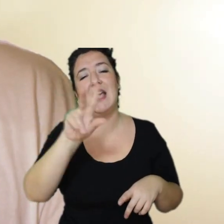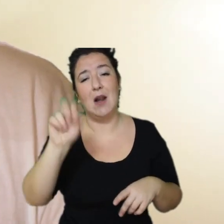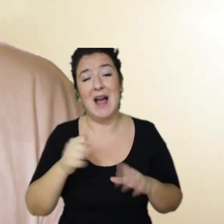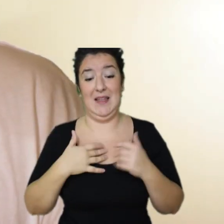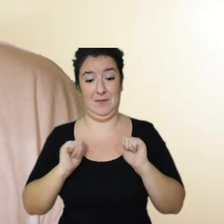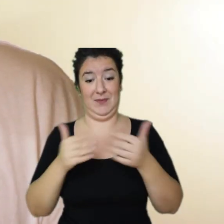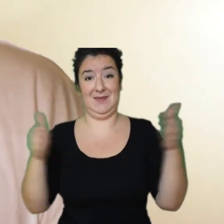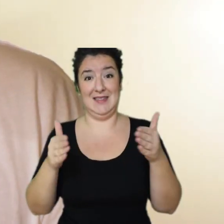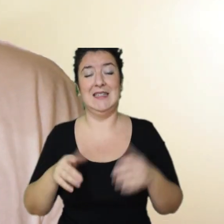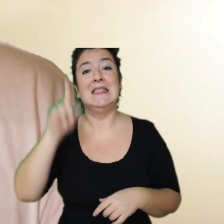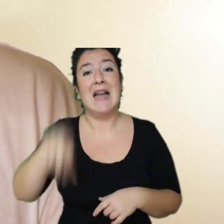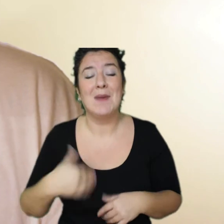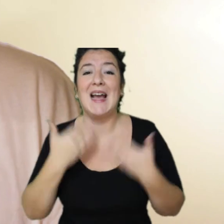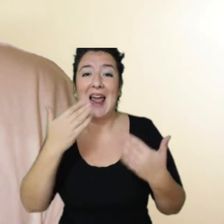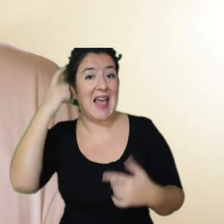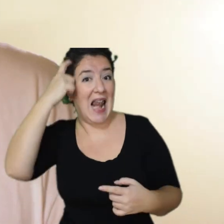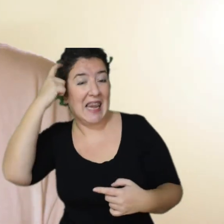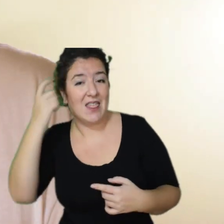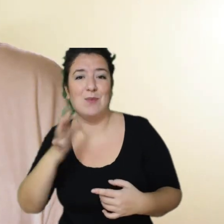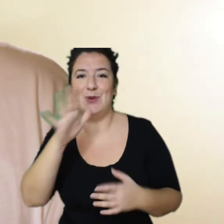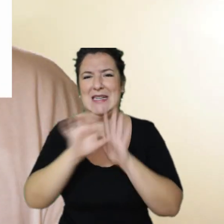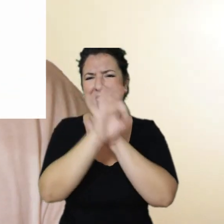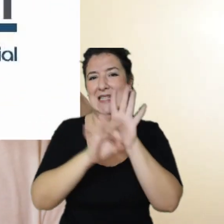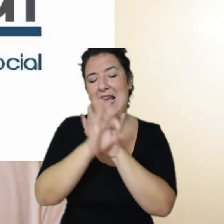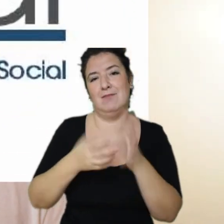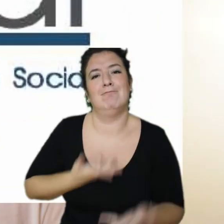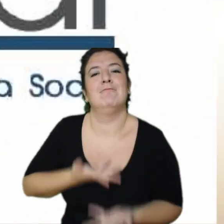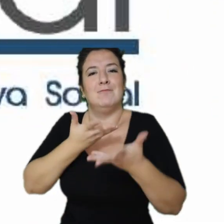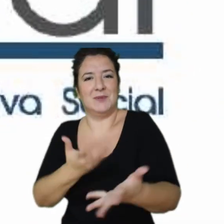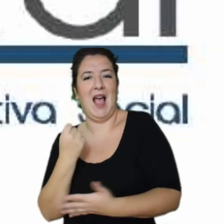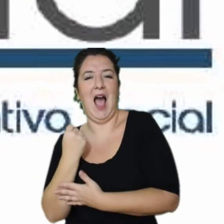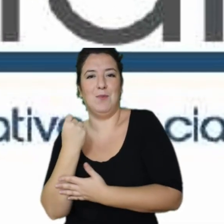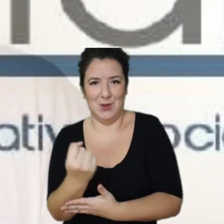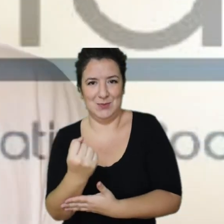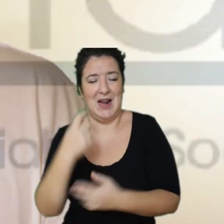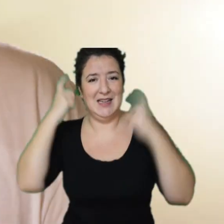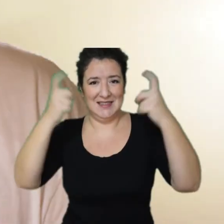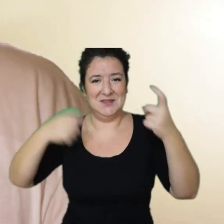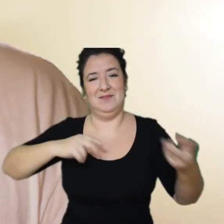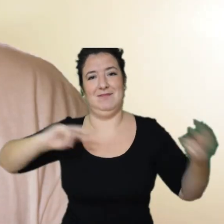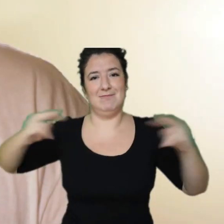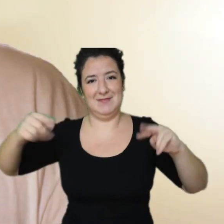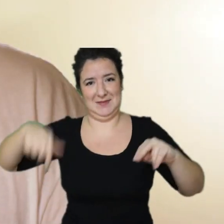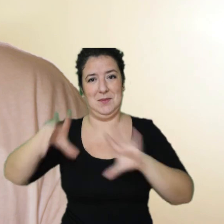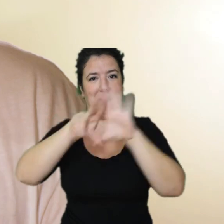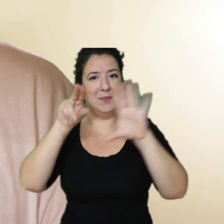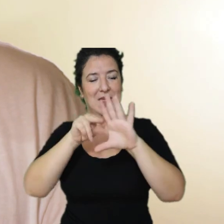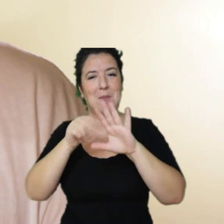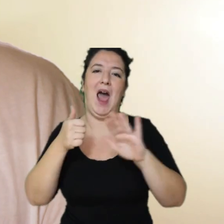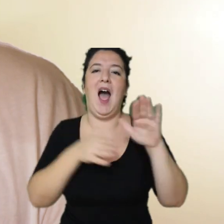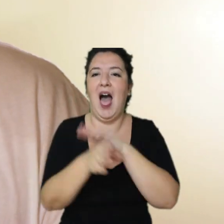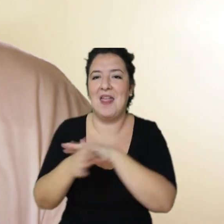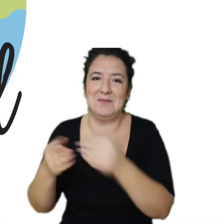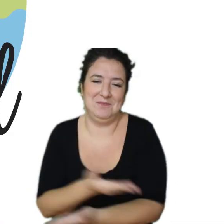Lidia Díaz y a todo el equipo de Signar que se han prestado muy amablemente para asignar este vídeo y que sea más accesible. Muchas